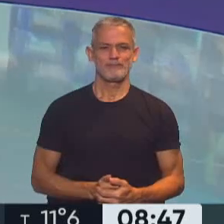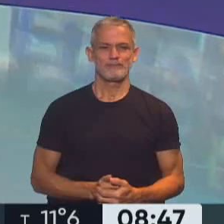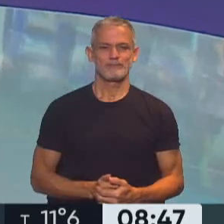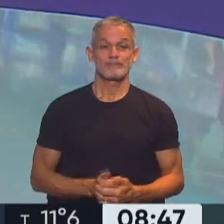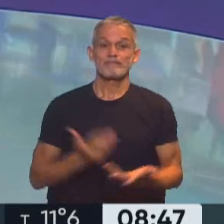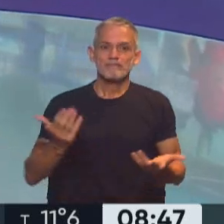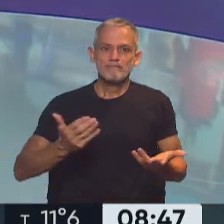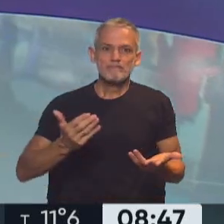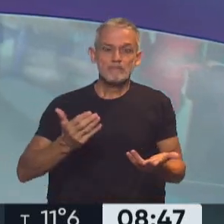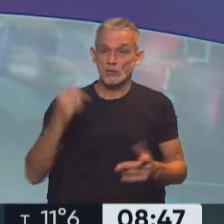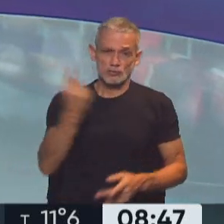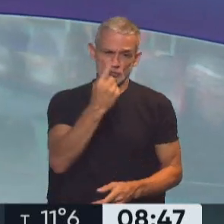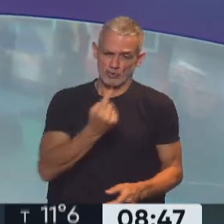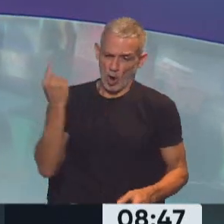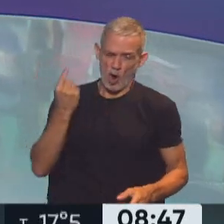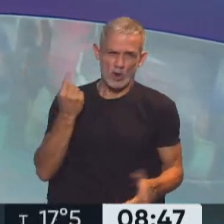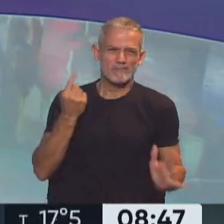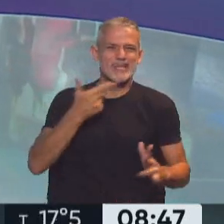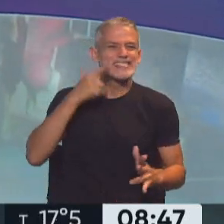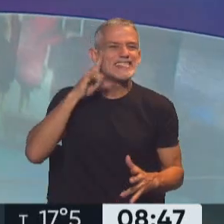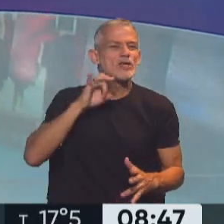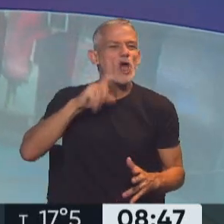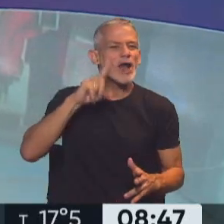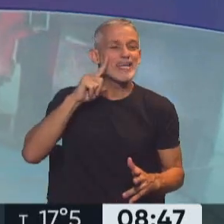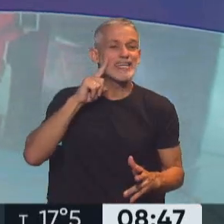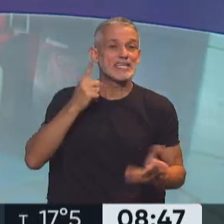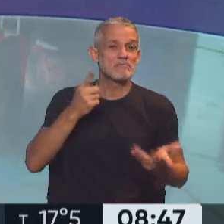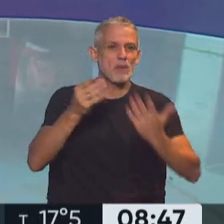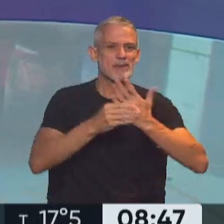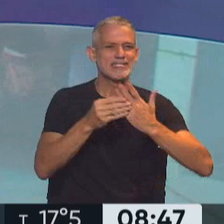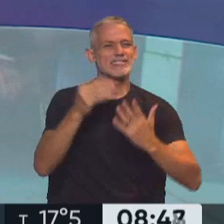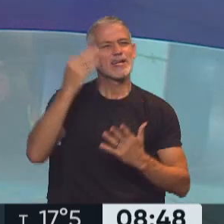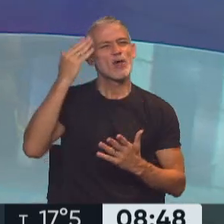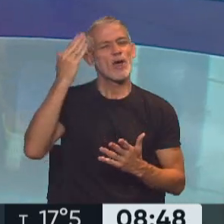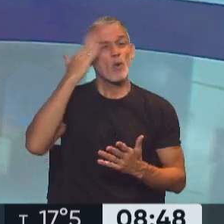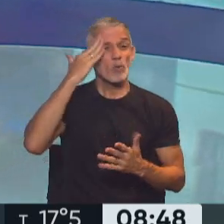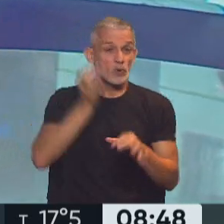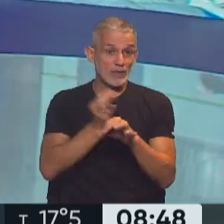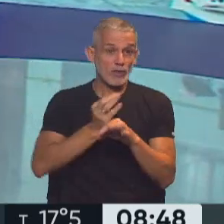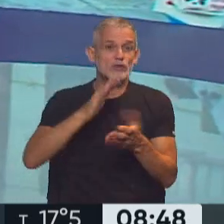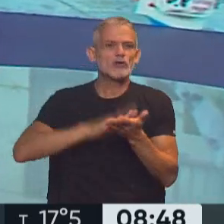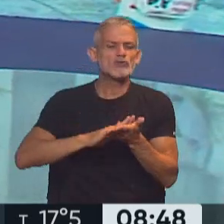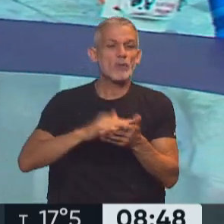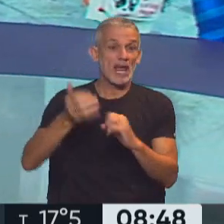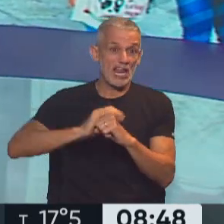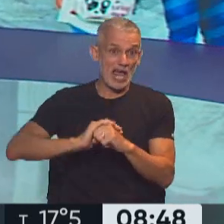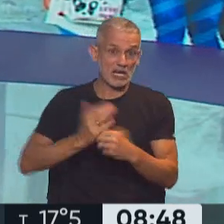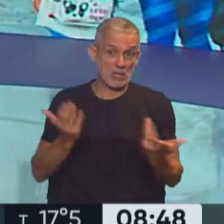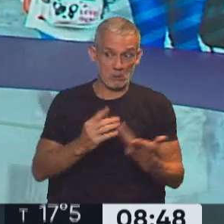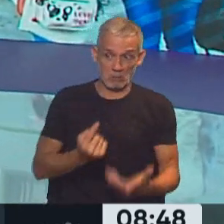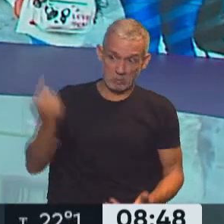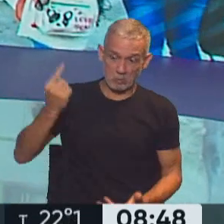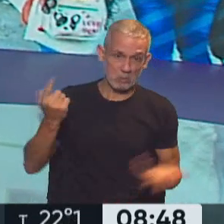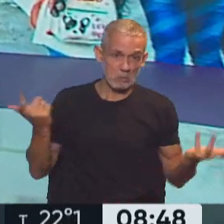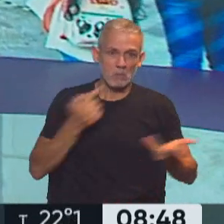Se cortó solo, dijo Alberto Silioni, el director general de Cultura y Educación de la provincia de Buenos Aires, sobre la decisión de Horacio Rodríguez Larreta de